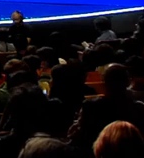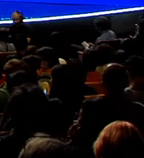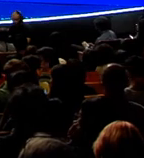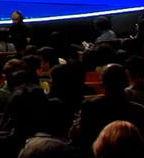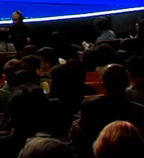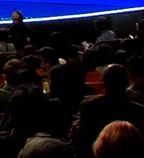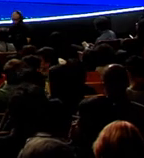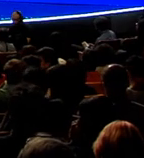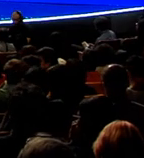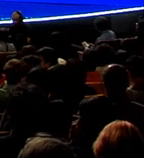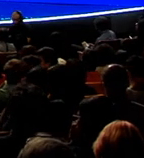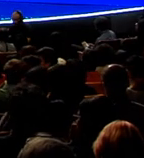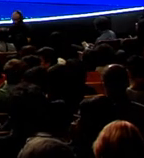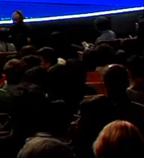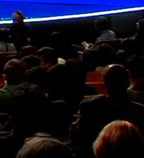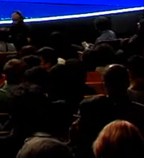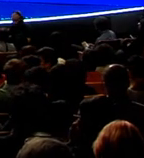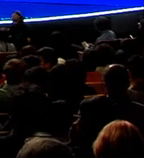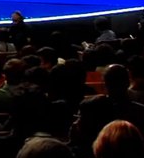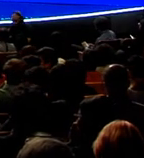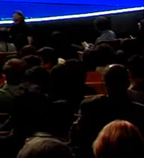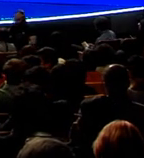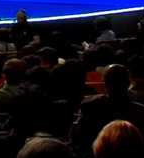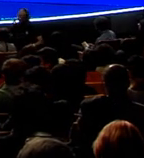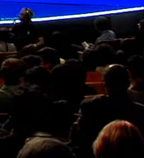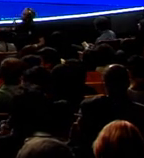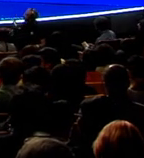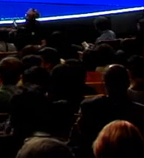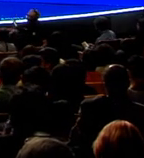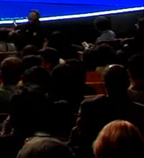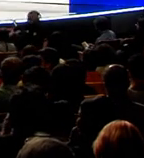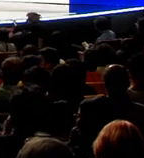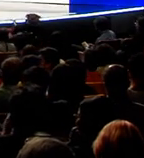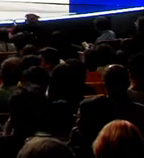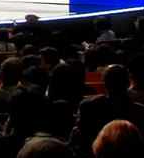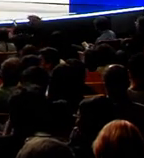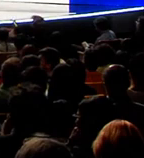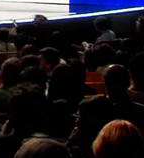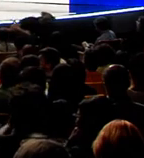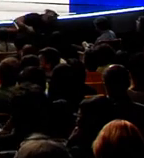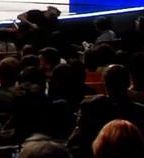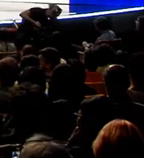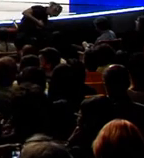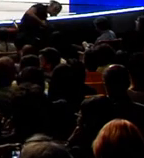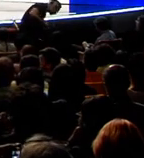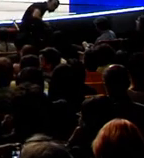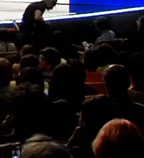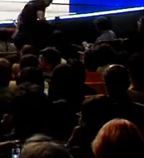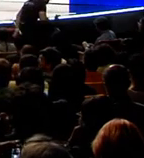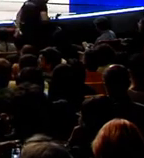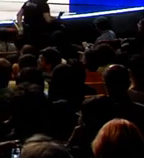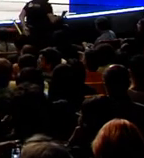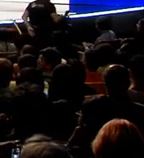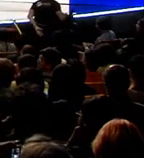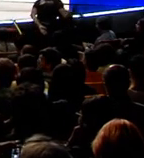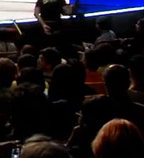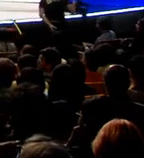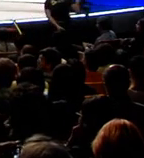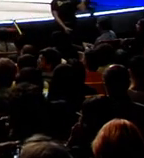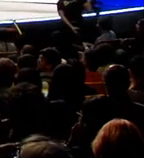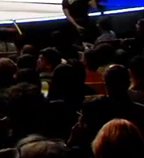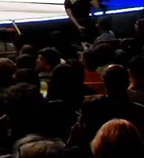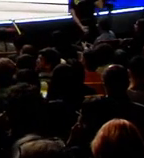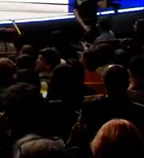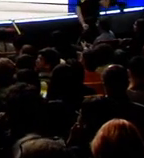entrar Jimena nuevamente? ¿Te funciona? Ahora sí. Ahora funciona. Gracias, disculpen.